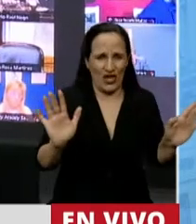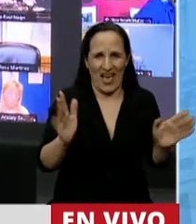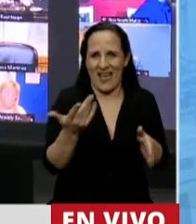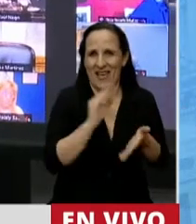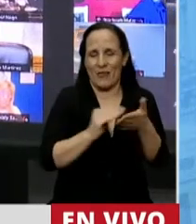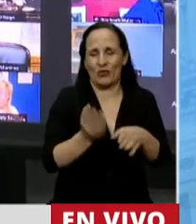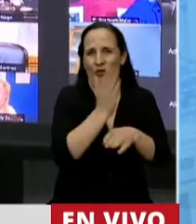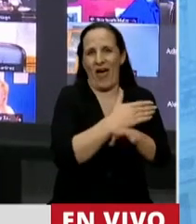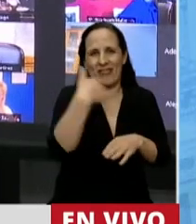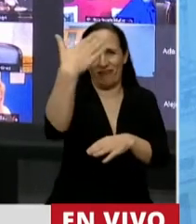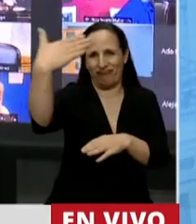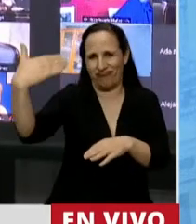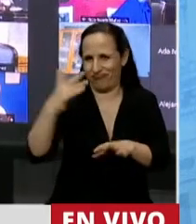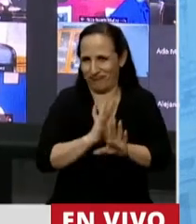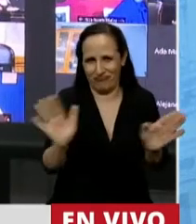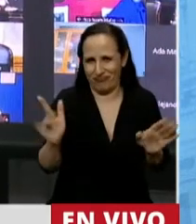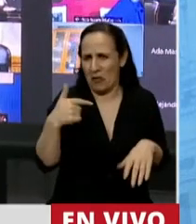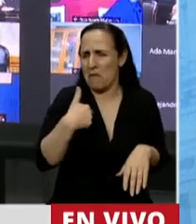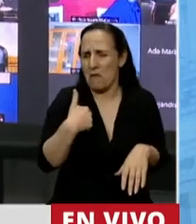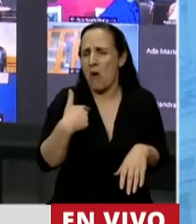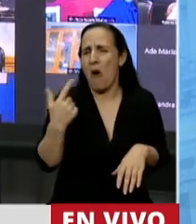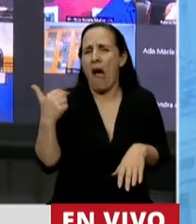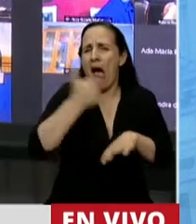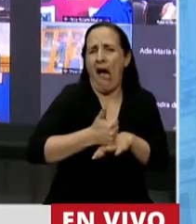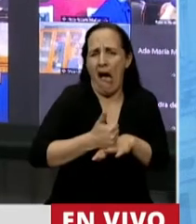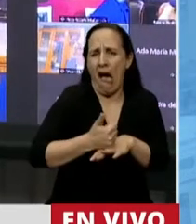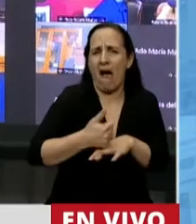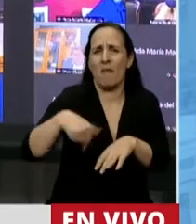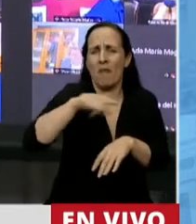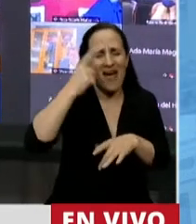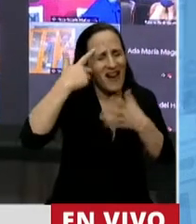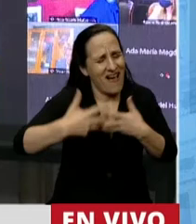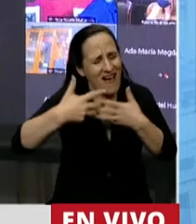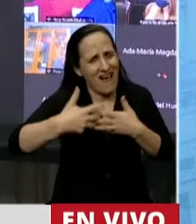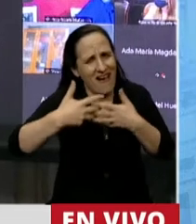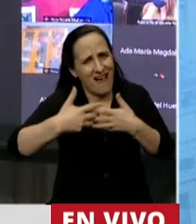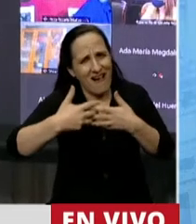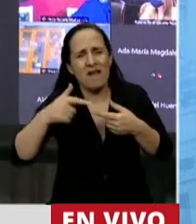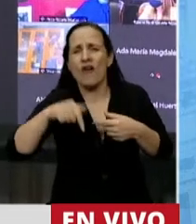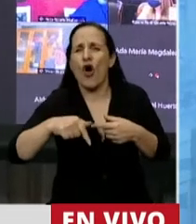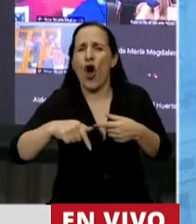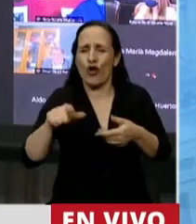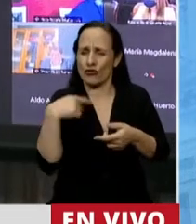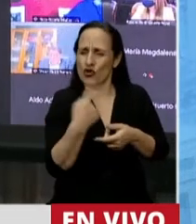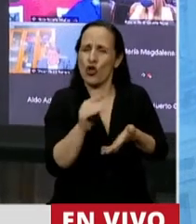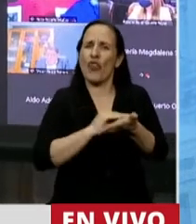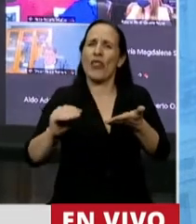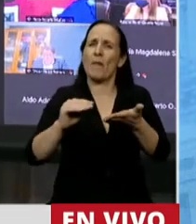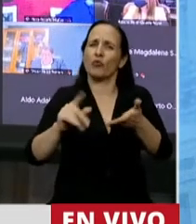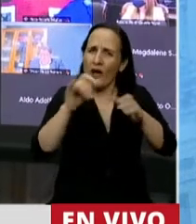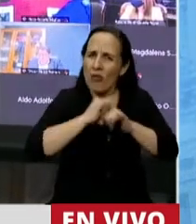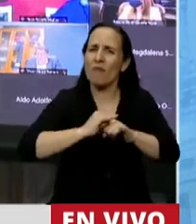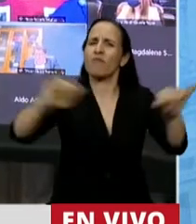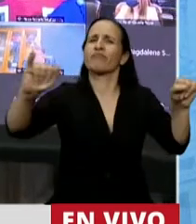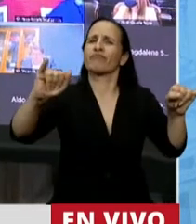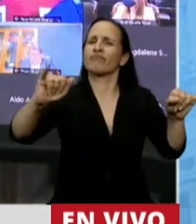precedido en la palabra, sino que voy a venir a reflexionar, a repensar el mensaje que hoy estamos dando como diputados y diputadas de